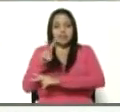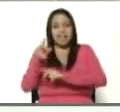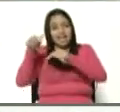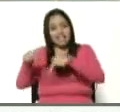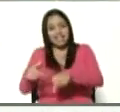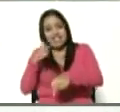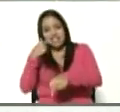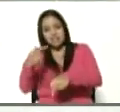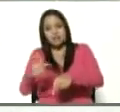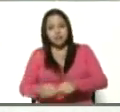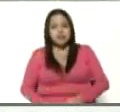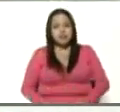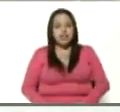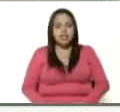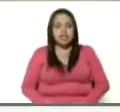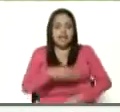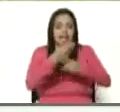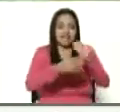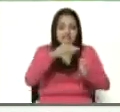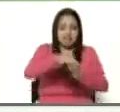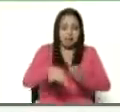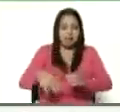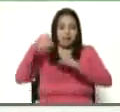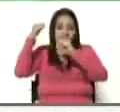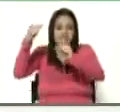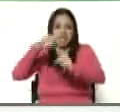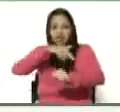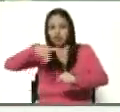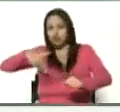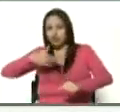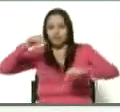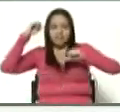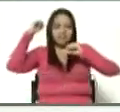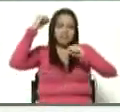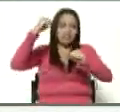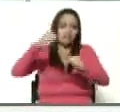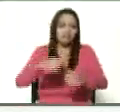decimos que producir es vencer y nosotros venceremos.